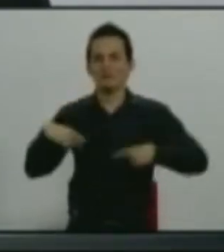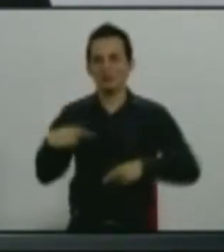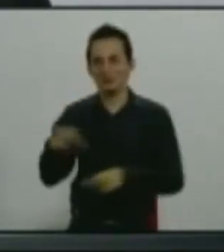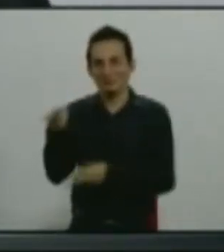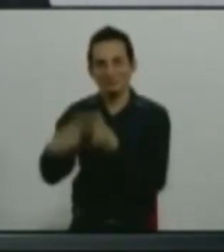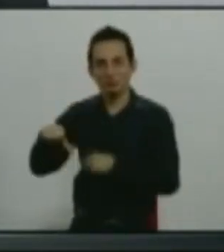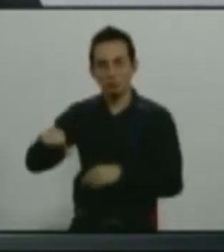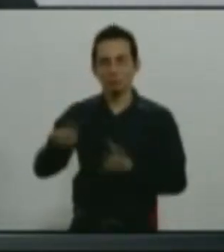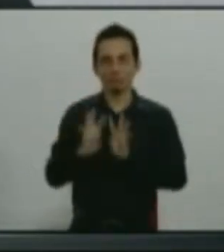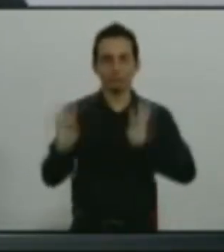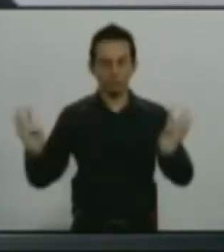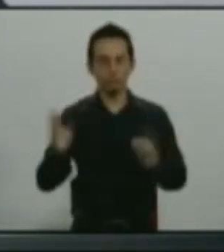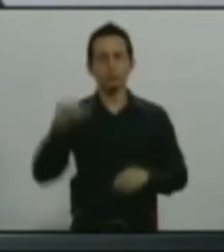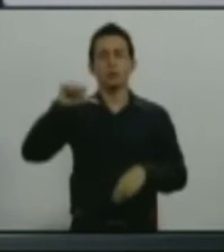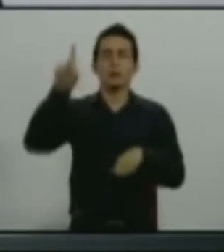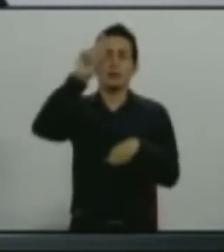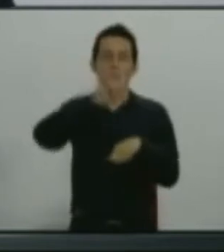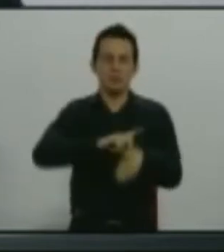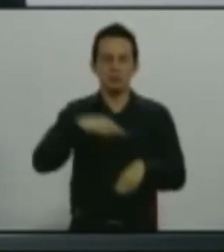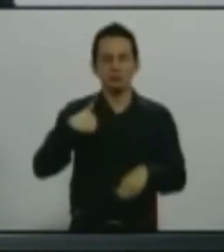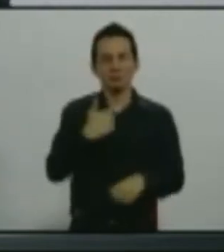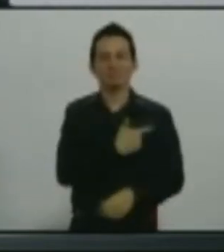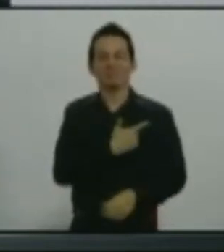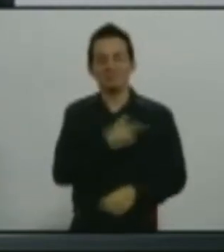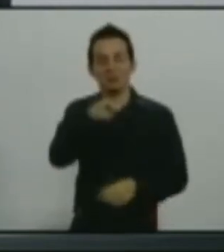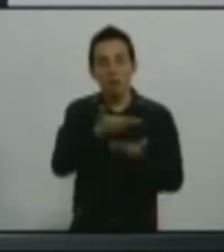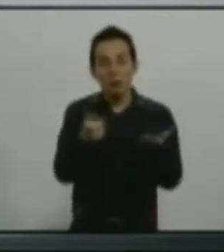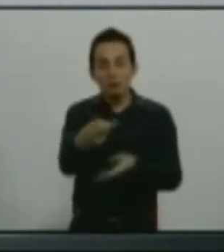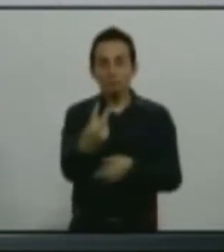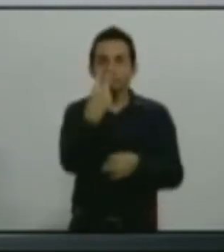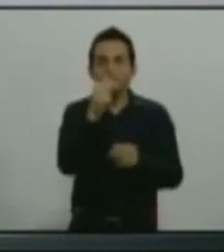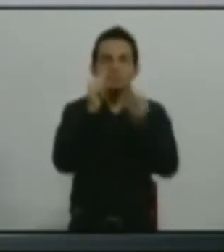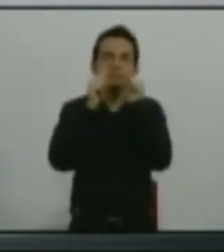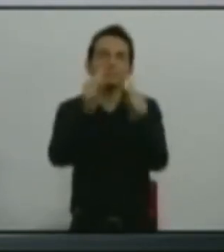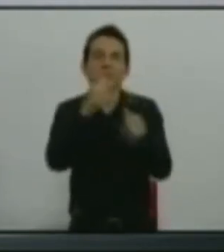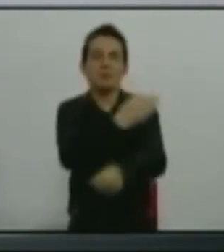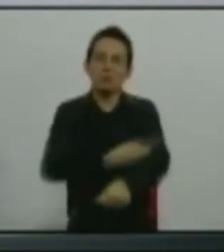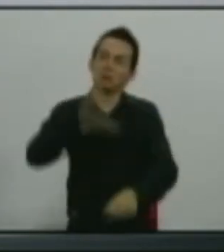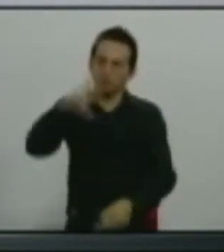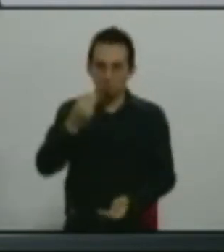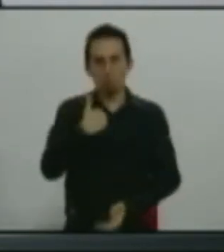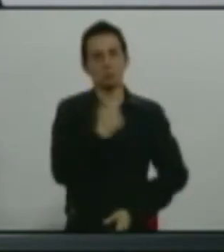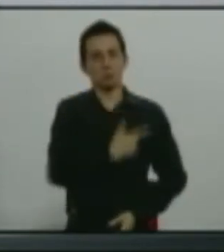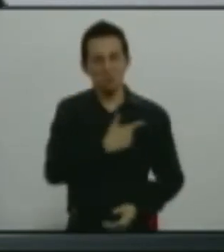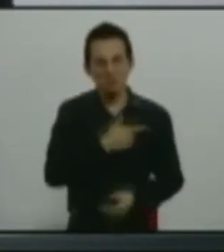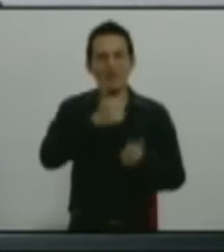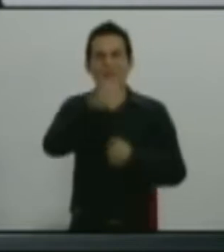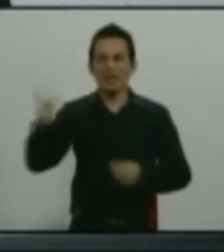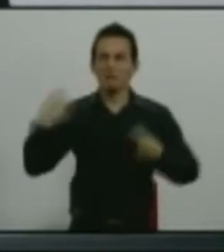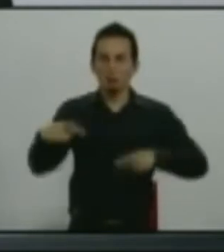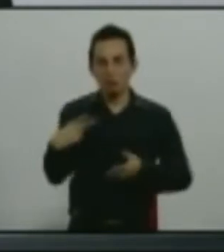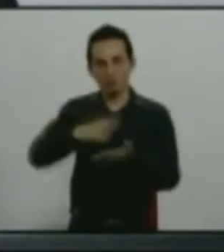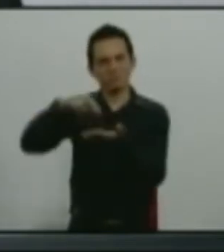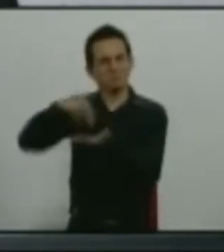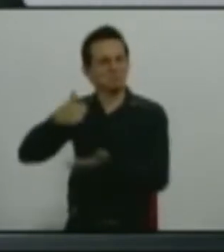participantes en este debate. El día de me da mucho gusto saludar a las familias que nos hacen el favor de escucharnos. Tendrán ustedes la oportunidad de escuchar de cada uno de los